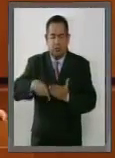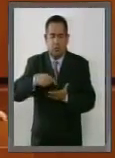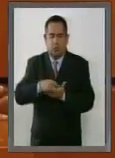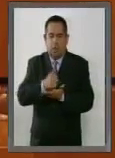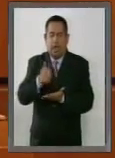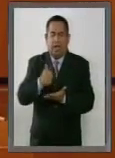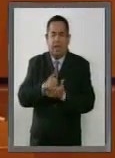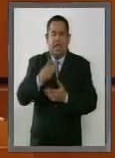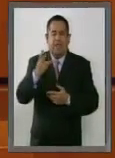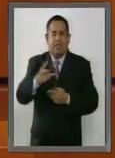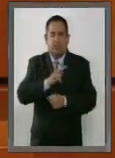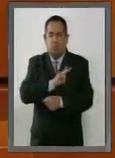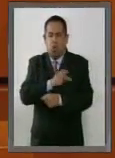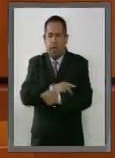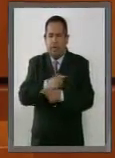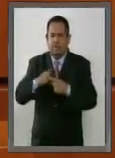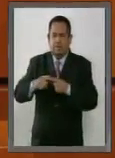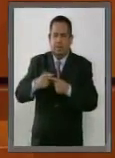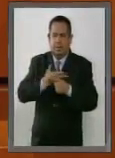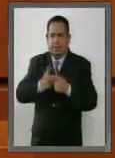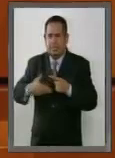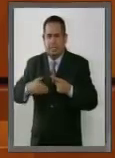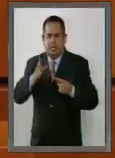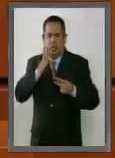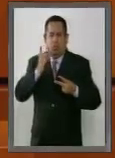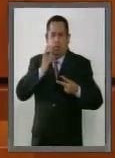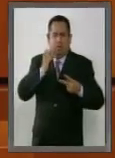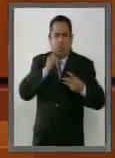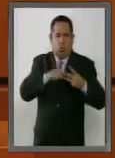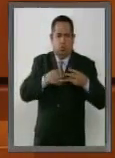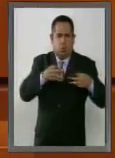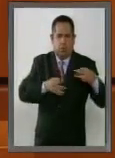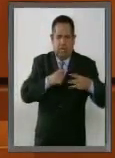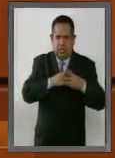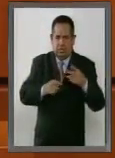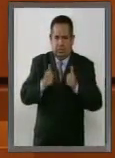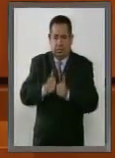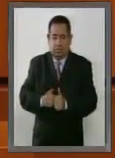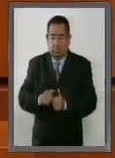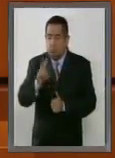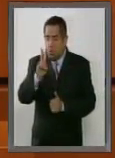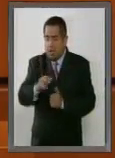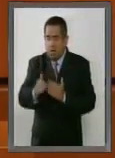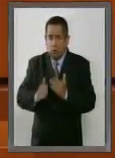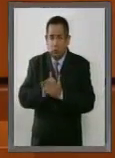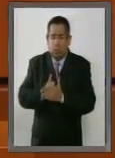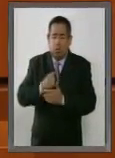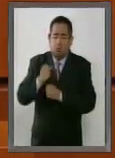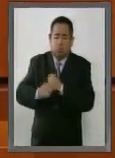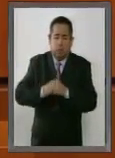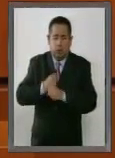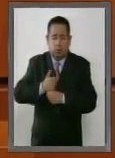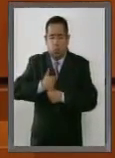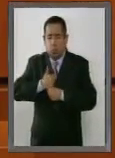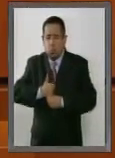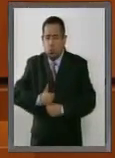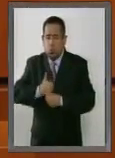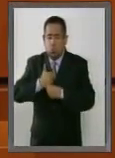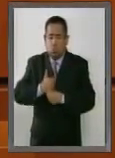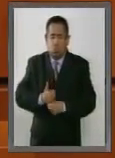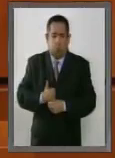poderes, pero no podemos dejar de decir que la ciudad ha sufrido históricamente un